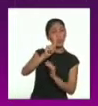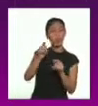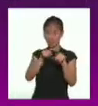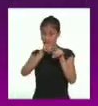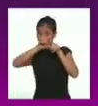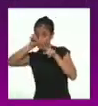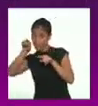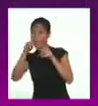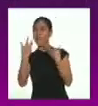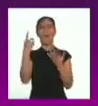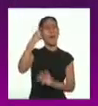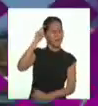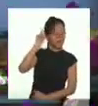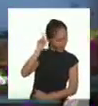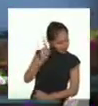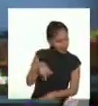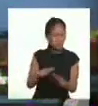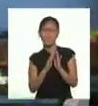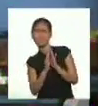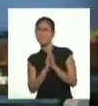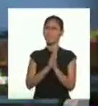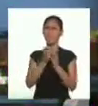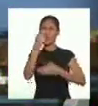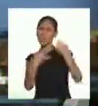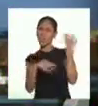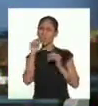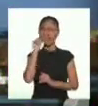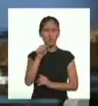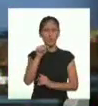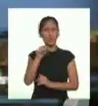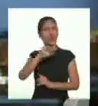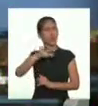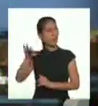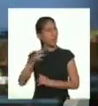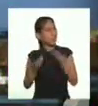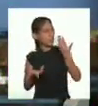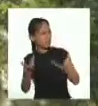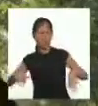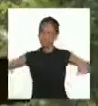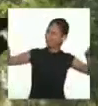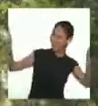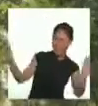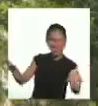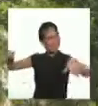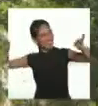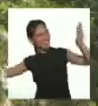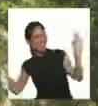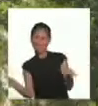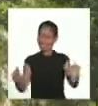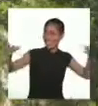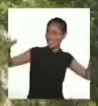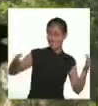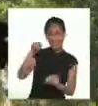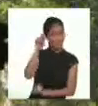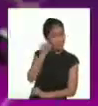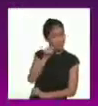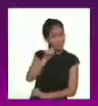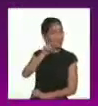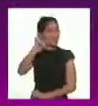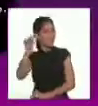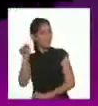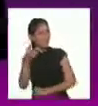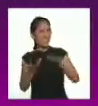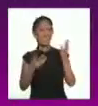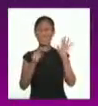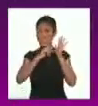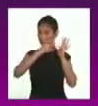punto y aparte! ¡Ay! ¿Cuál es el punto y aparte? ¡Oh! El punto